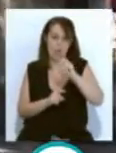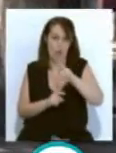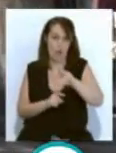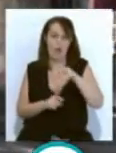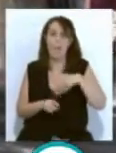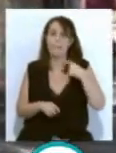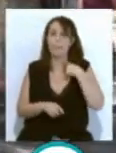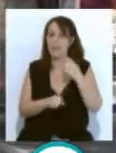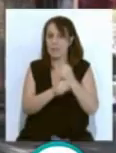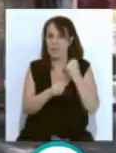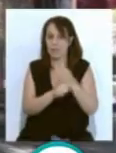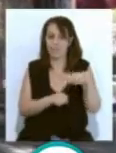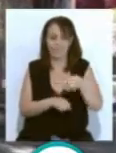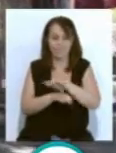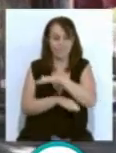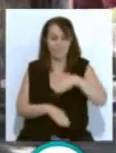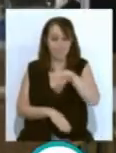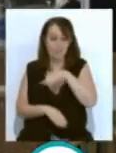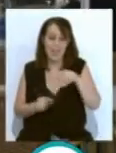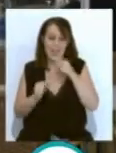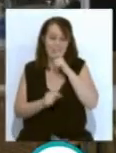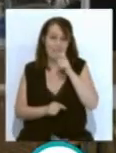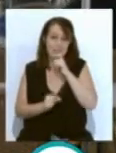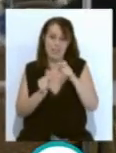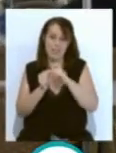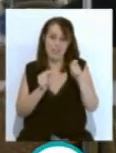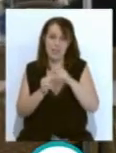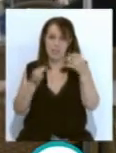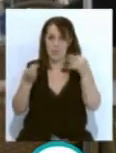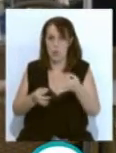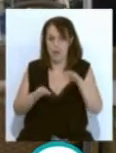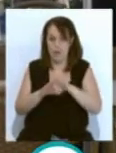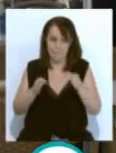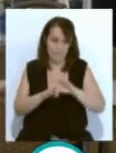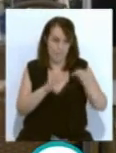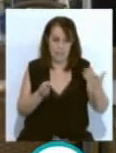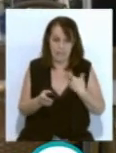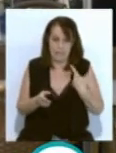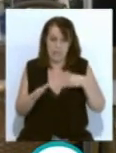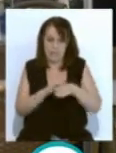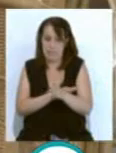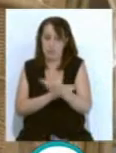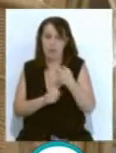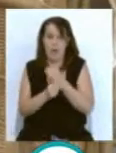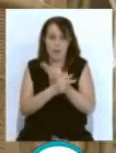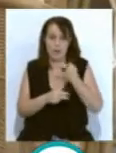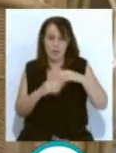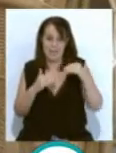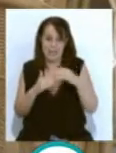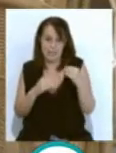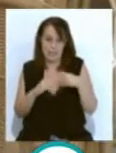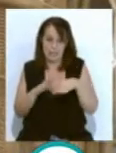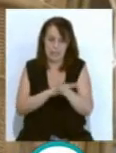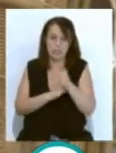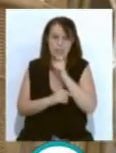que este emplazamiento dificulta la distancia de seguridad entre las mesas, además de hacer más difícil el acceso a camareros y clientes, sobre